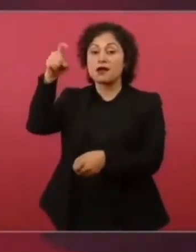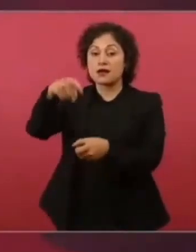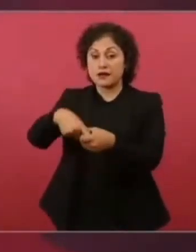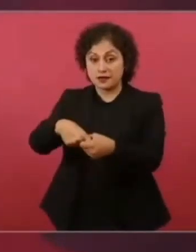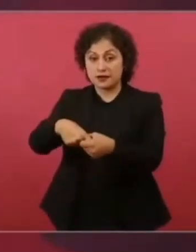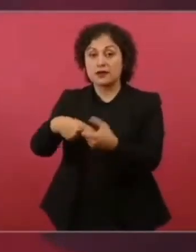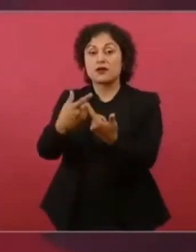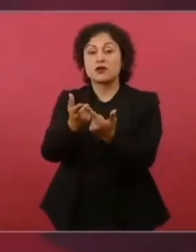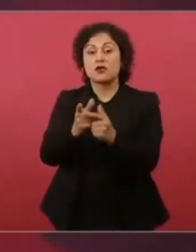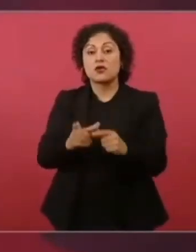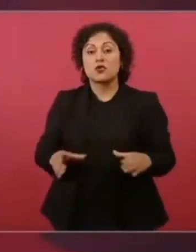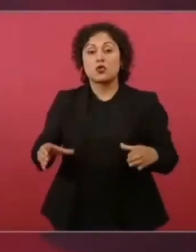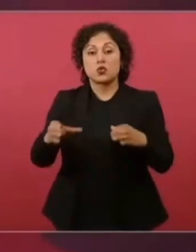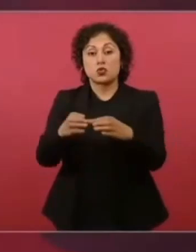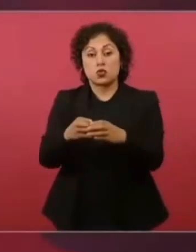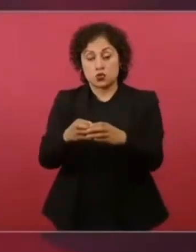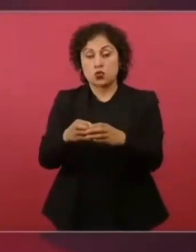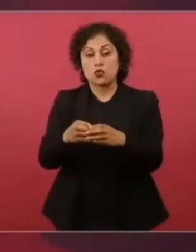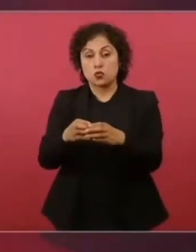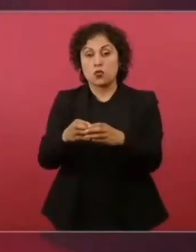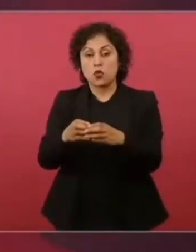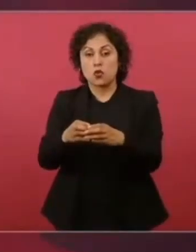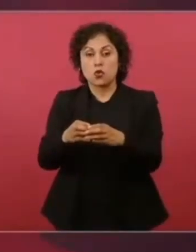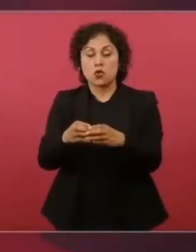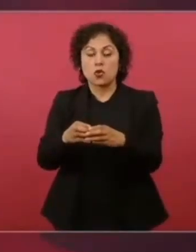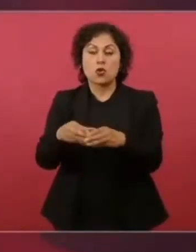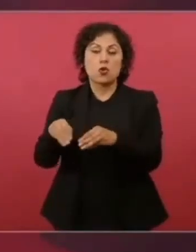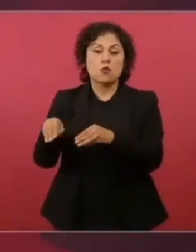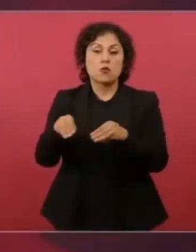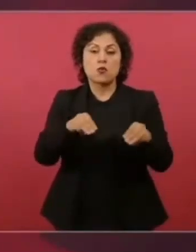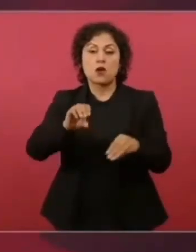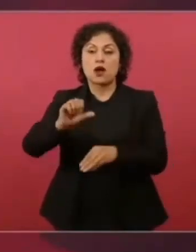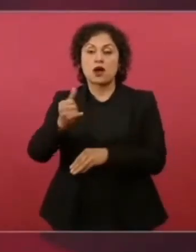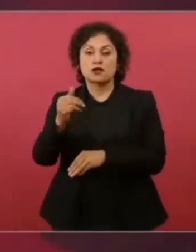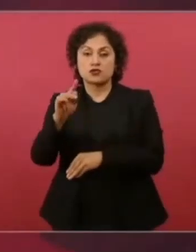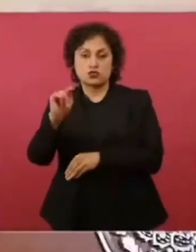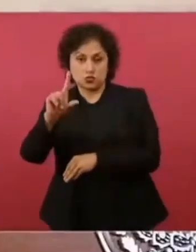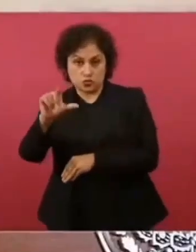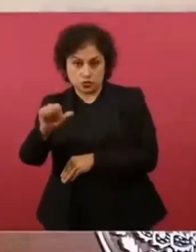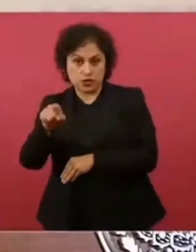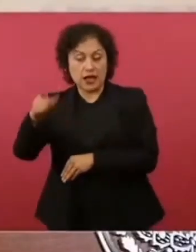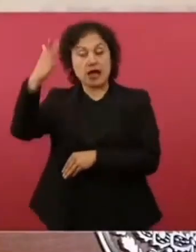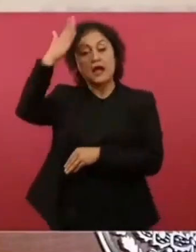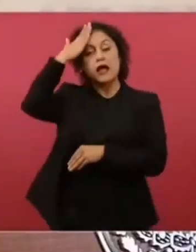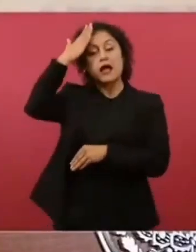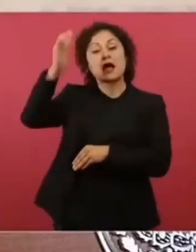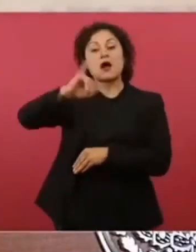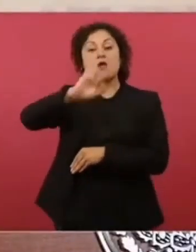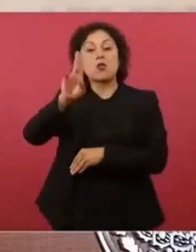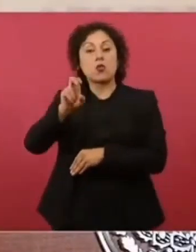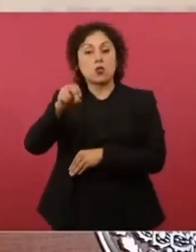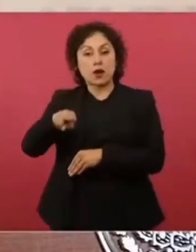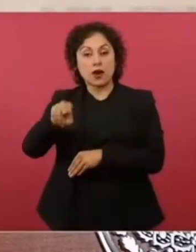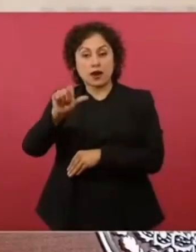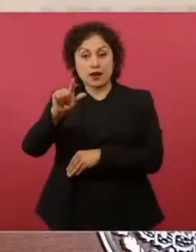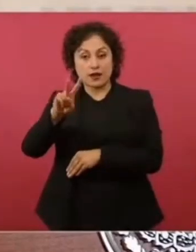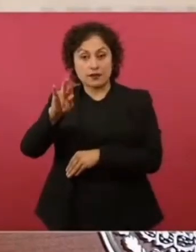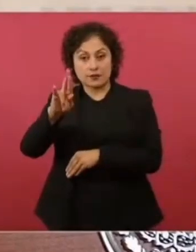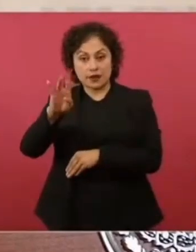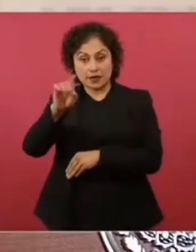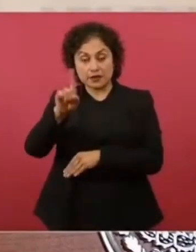de Ayutla encabezado por Juan Álvarez en contra de la dictadura